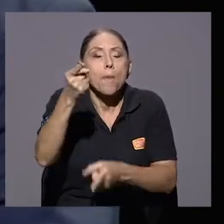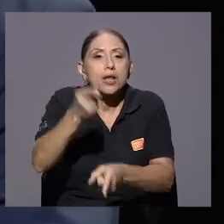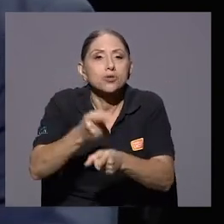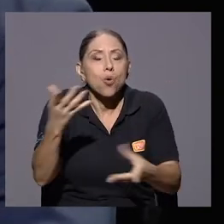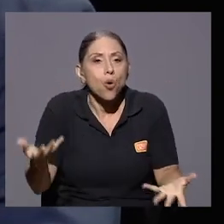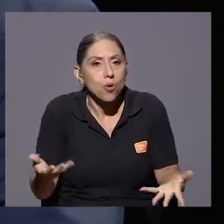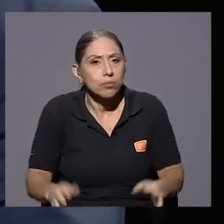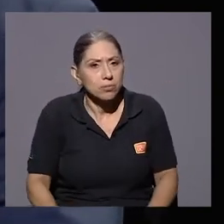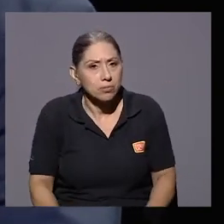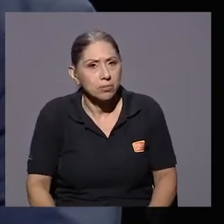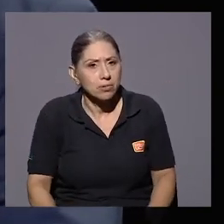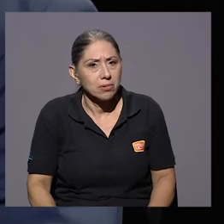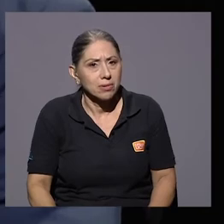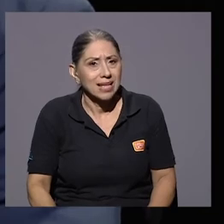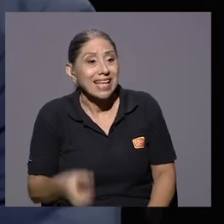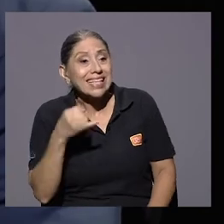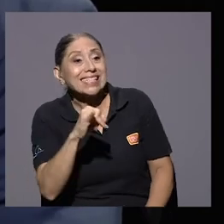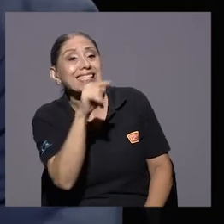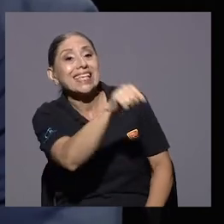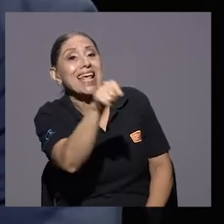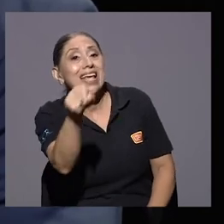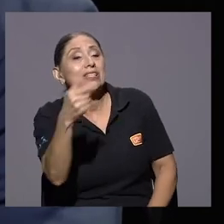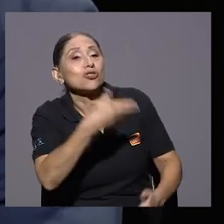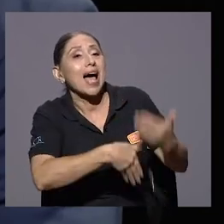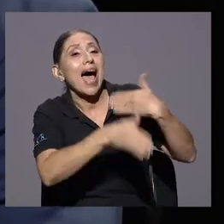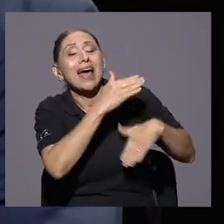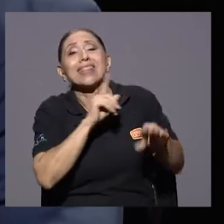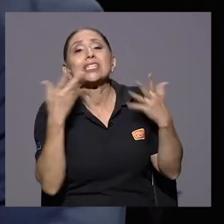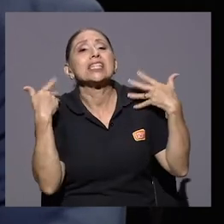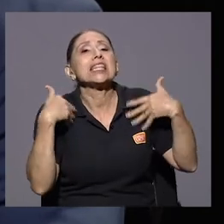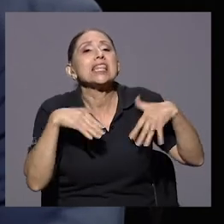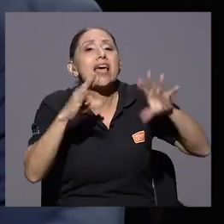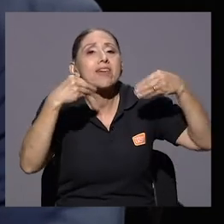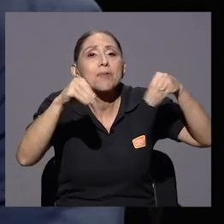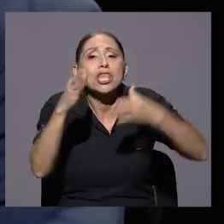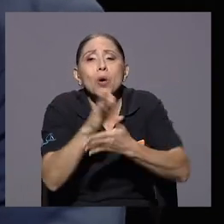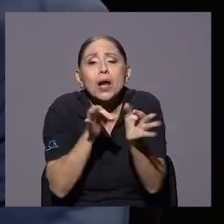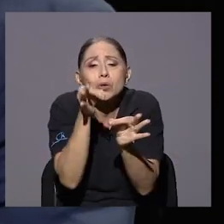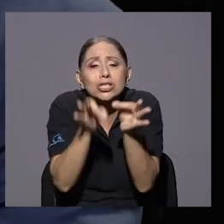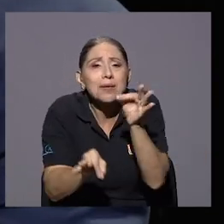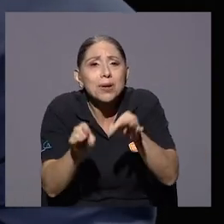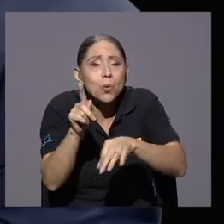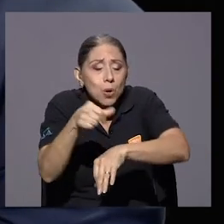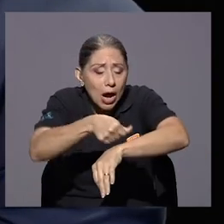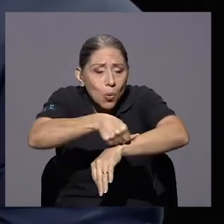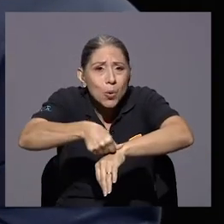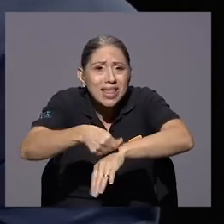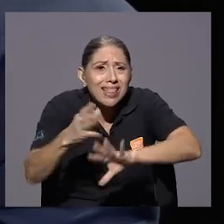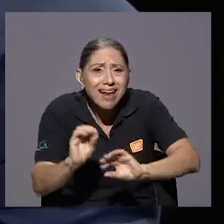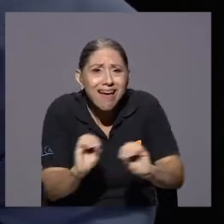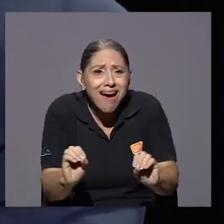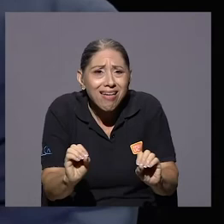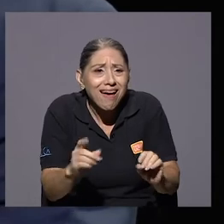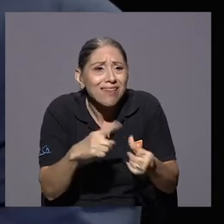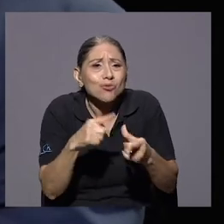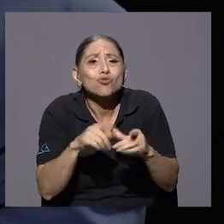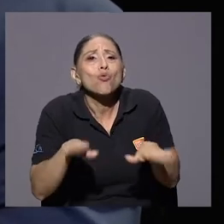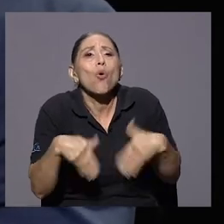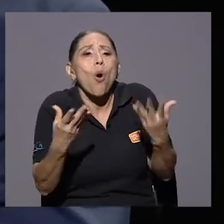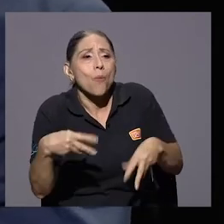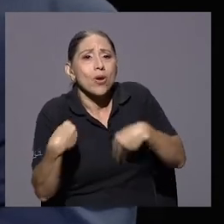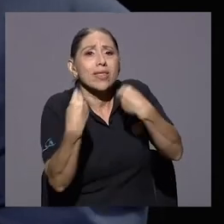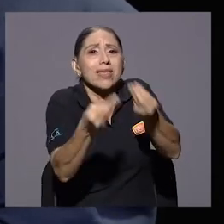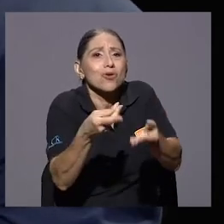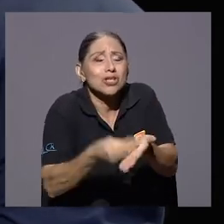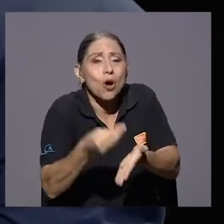perdóneme. Es que desde el momento... Una curita, perdón. Sí, una curita, desde el momento en que la Junta Directiva, y tiene